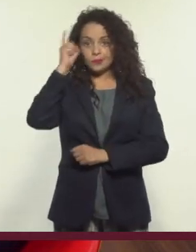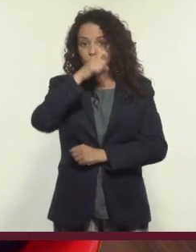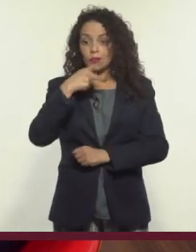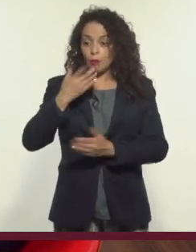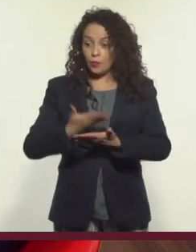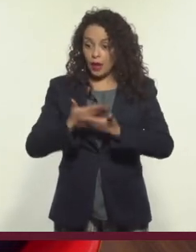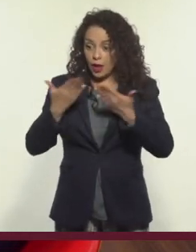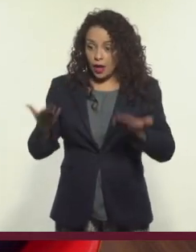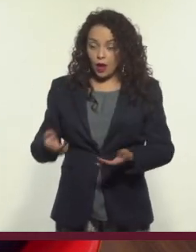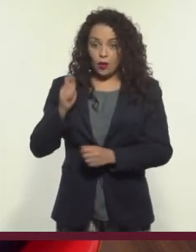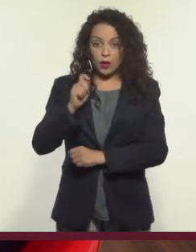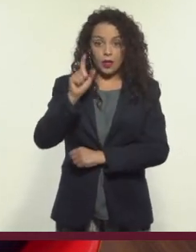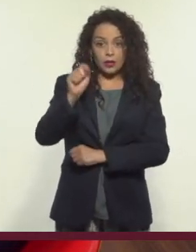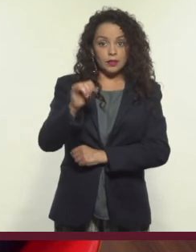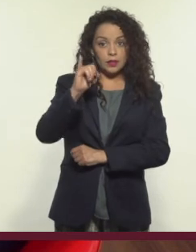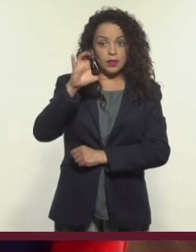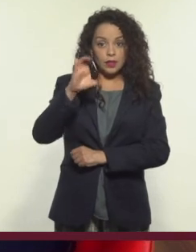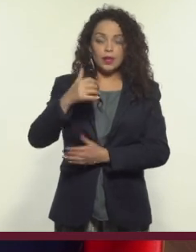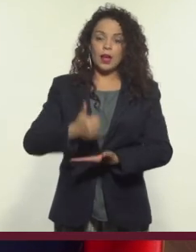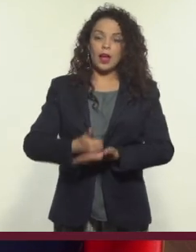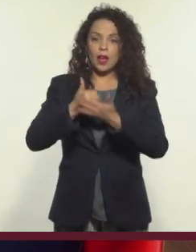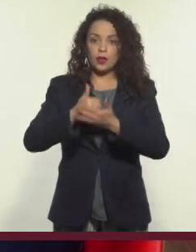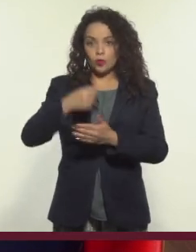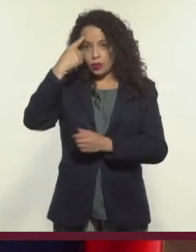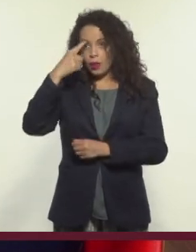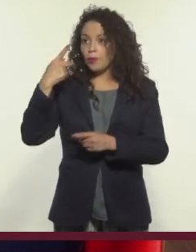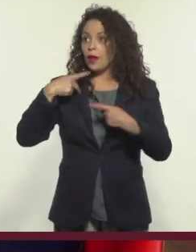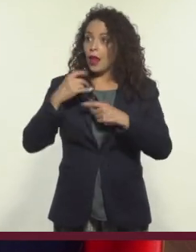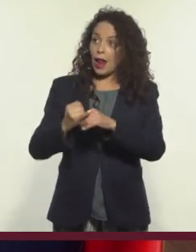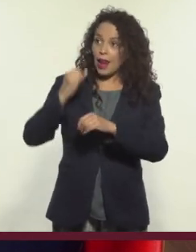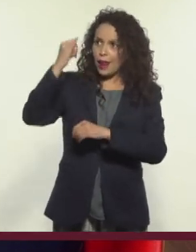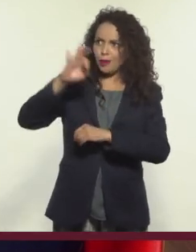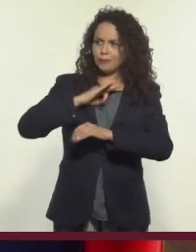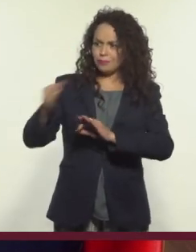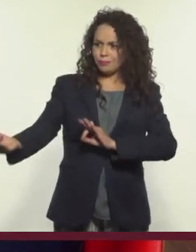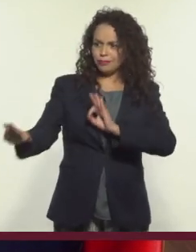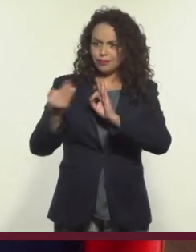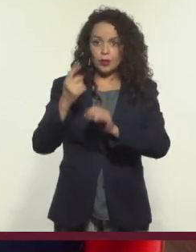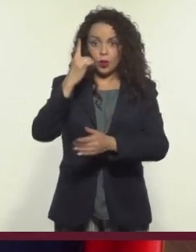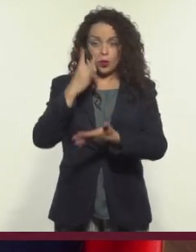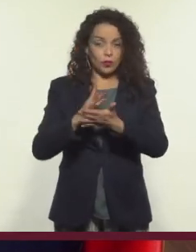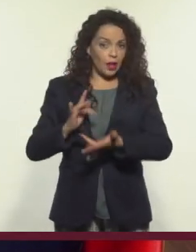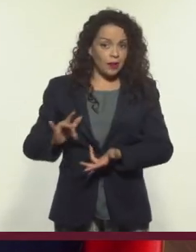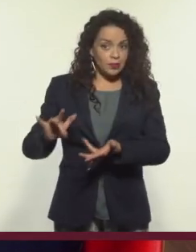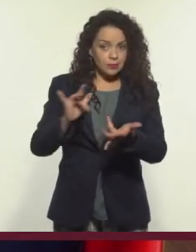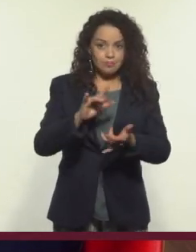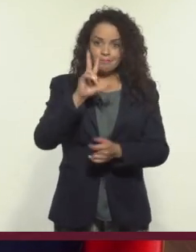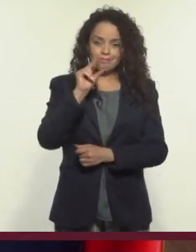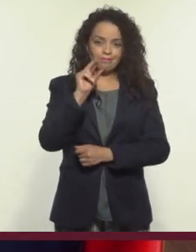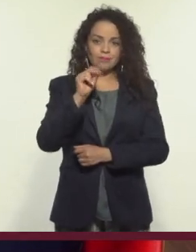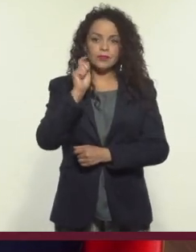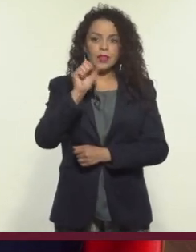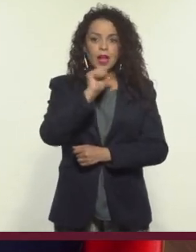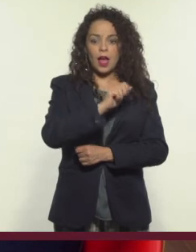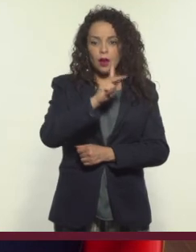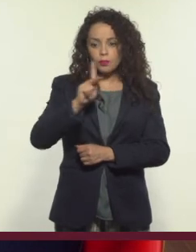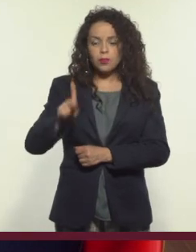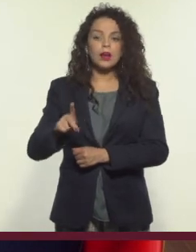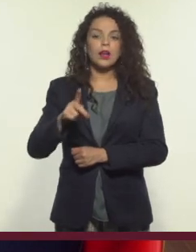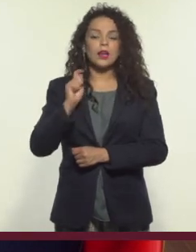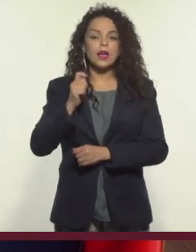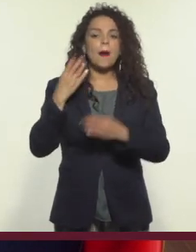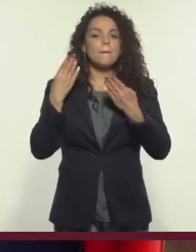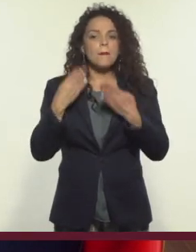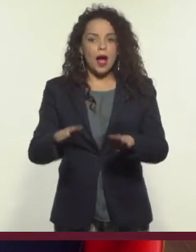Pero hoy en día, las nuevas tecnologías se acercan a los que están lejos. No solo hablando de redes sociales. También las aplicaciones